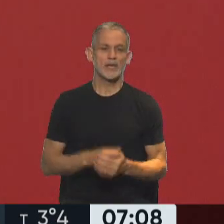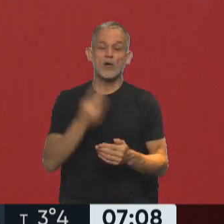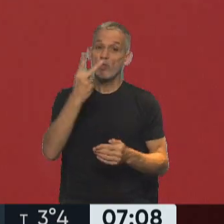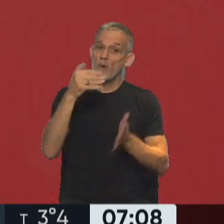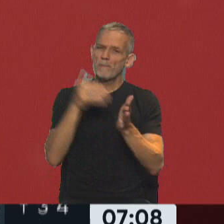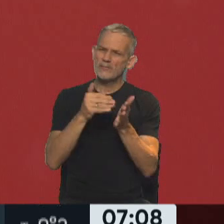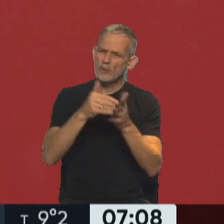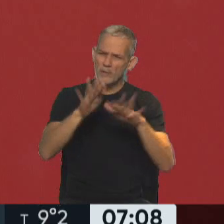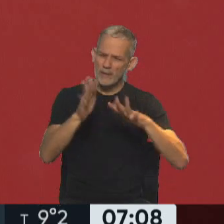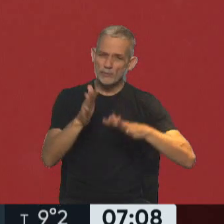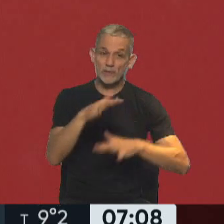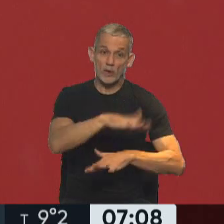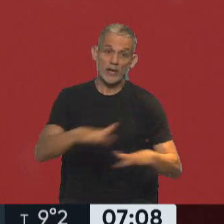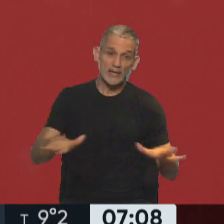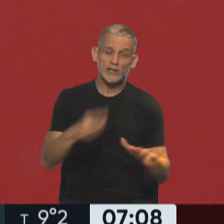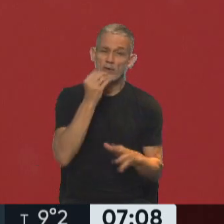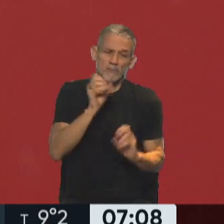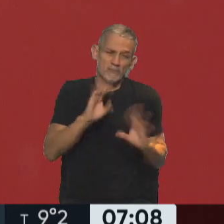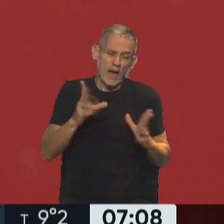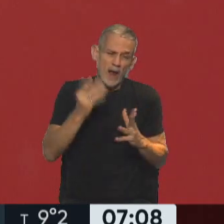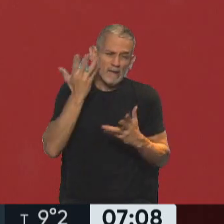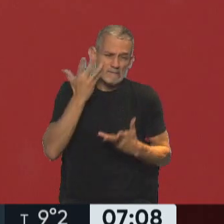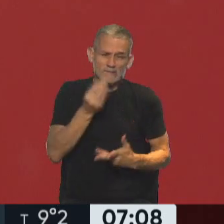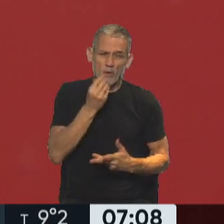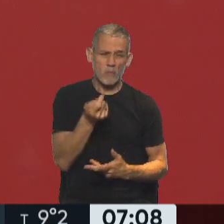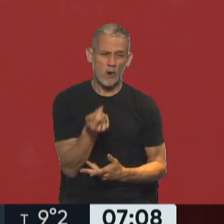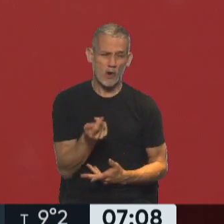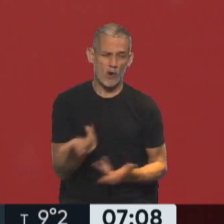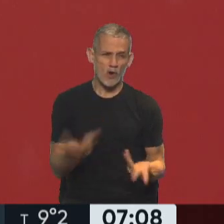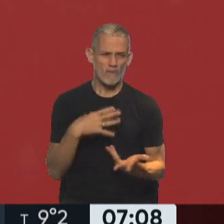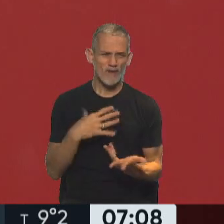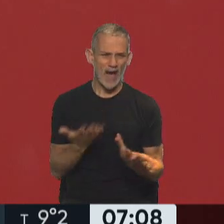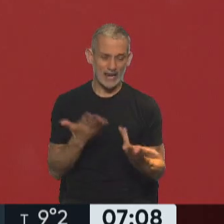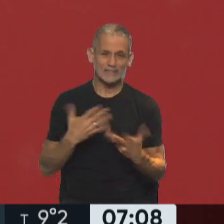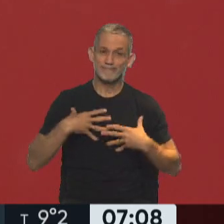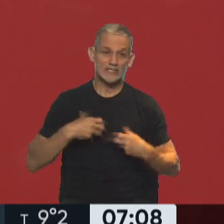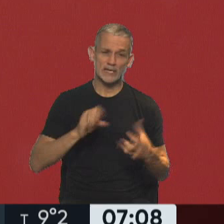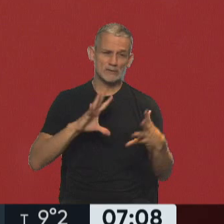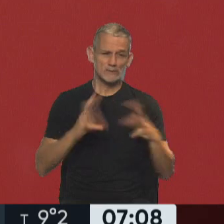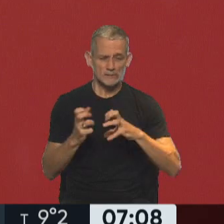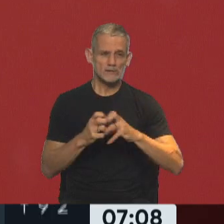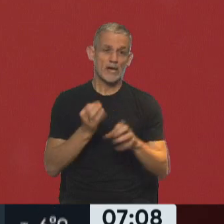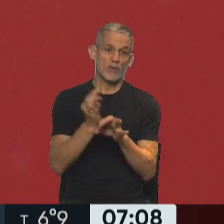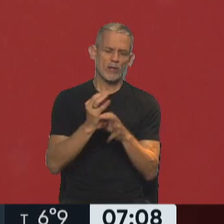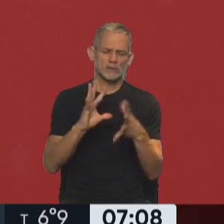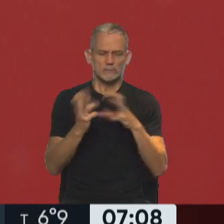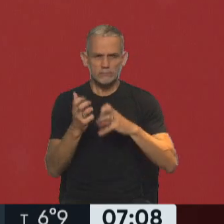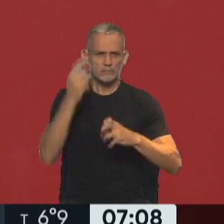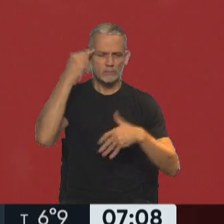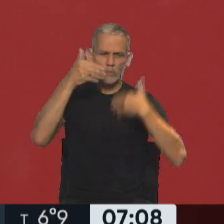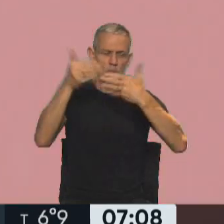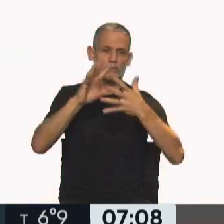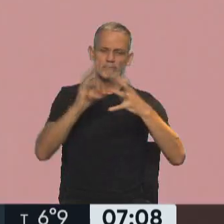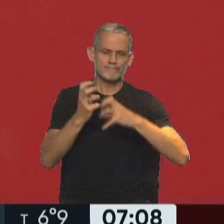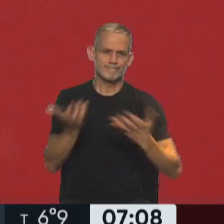millones en la Argentina de niños y niñas que comen mal. Y esto repercute en su salud, en su trayectoria educativa y en su desarrollo